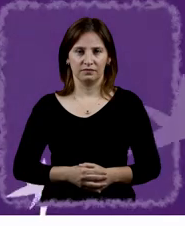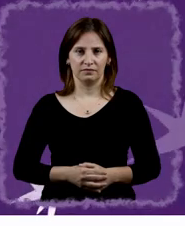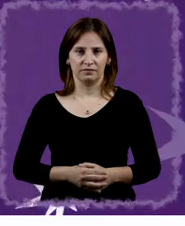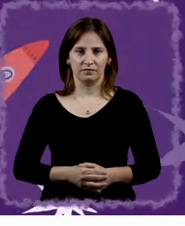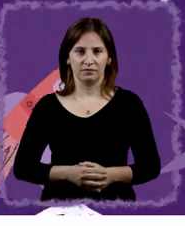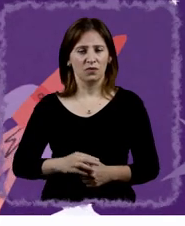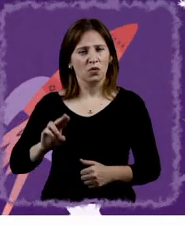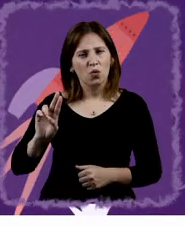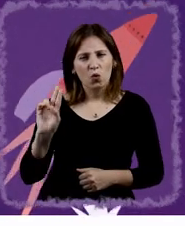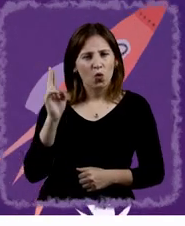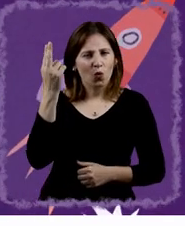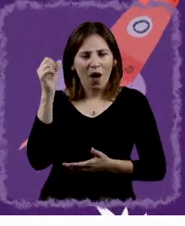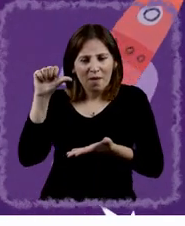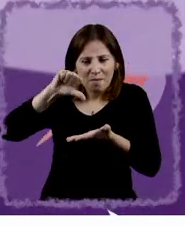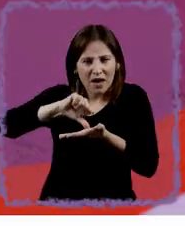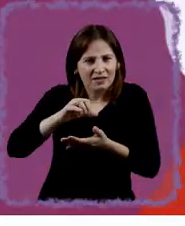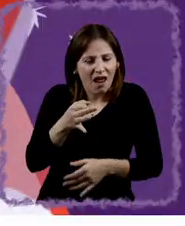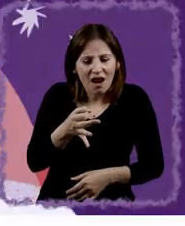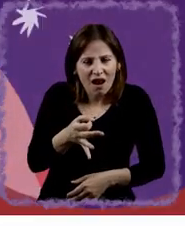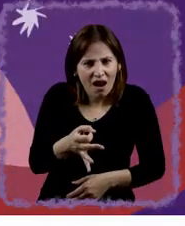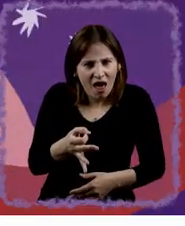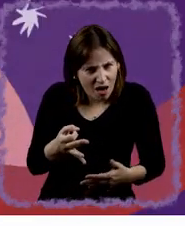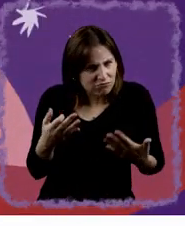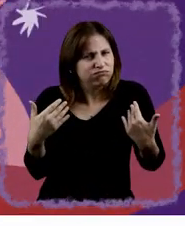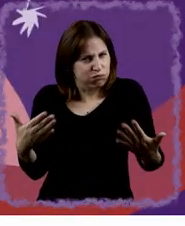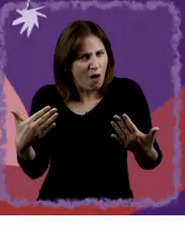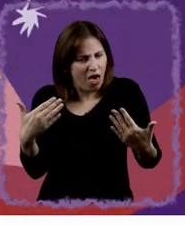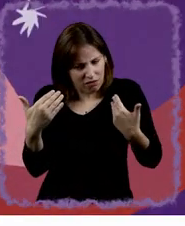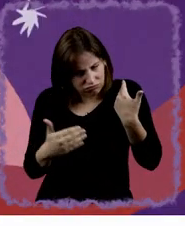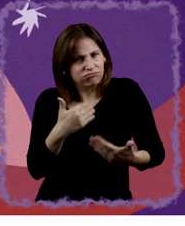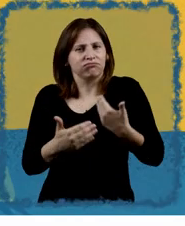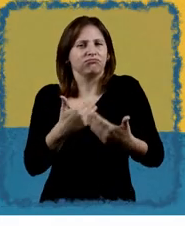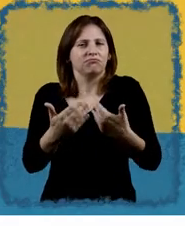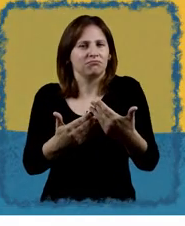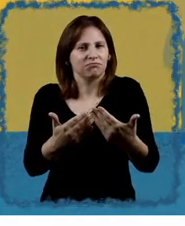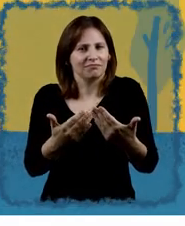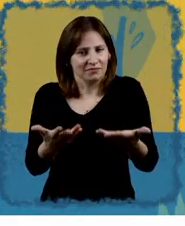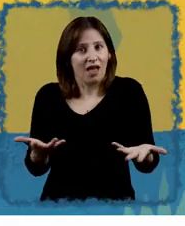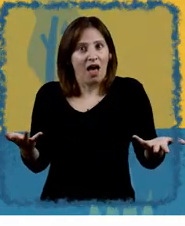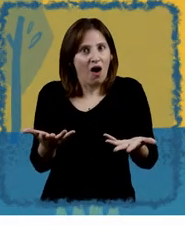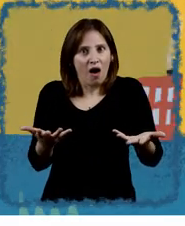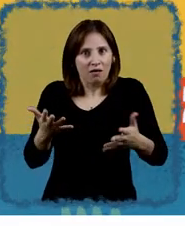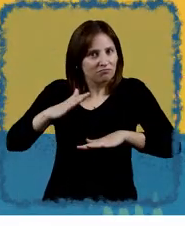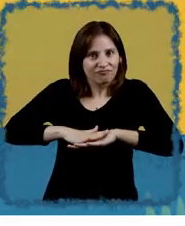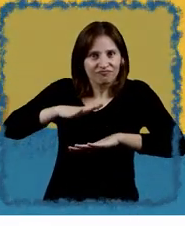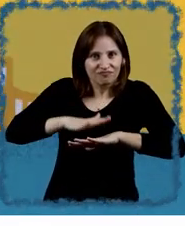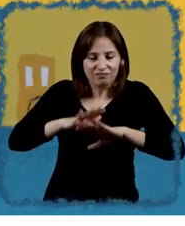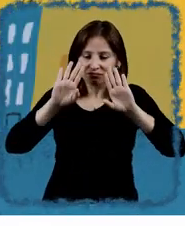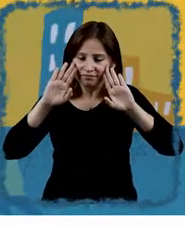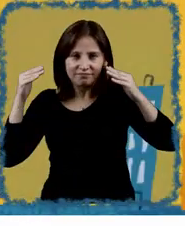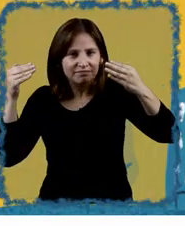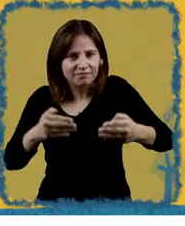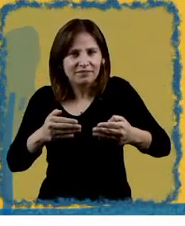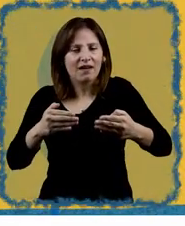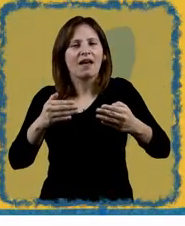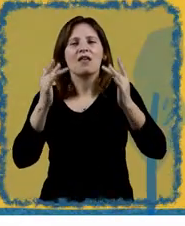En nuestra historia, ser un país pequeño nunca nos impidió hacer cosas grandes. Es momento de poner en agenda la educación